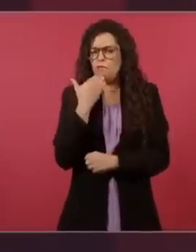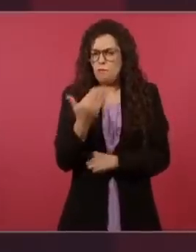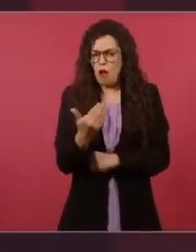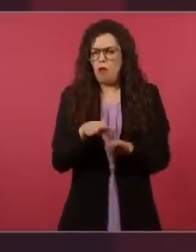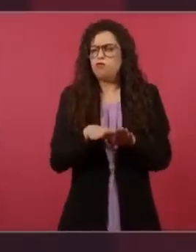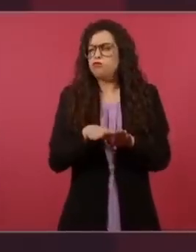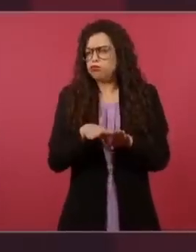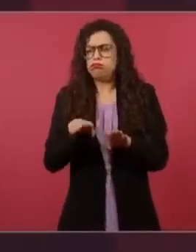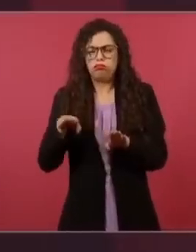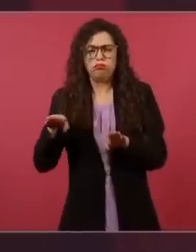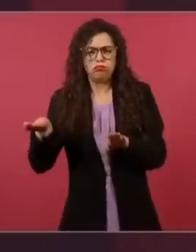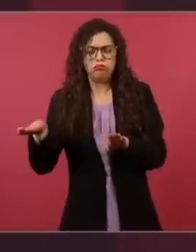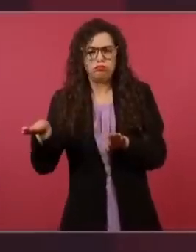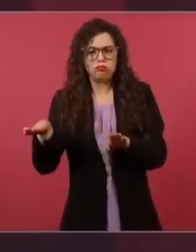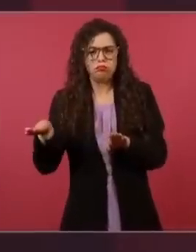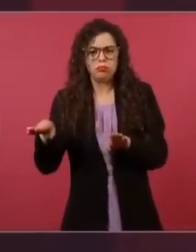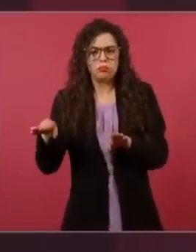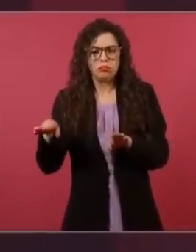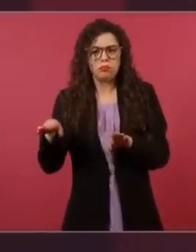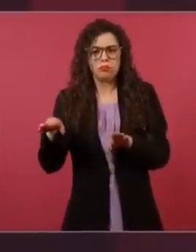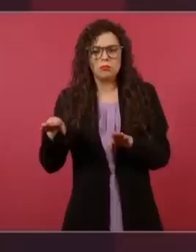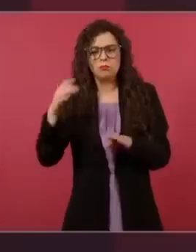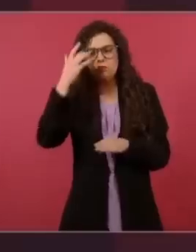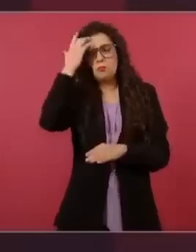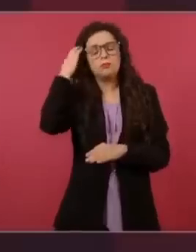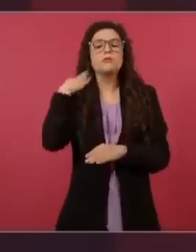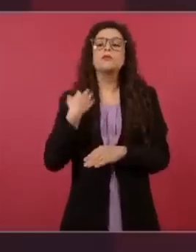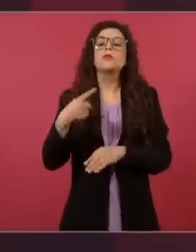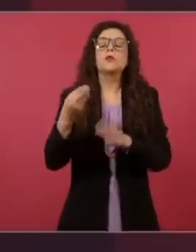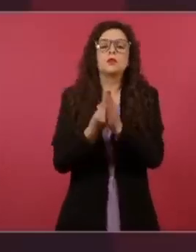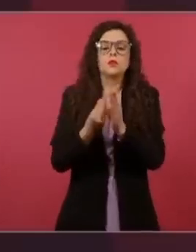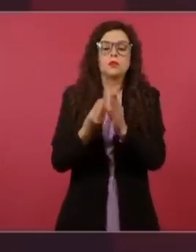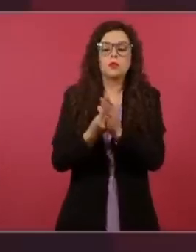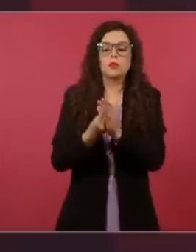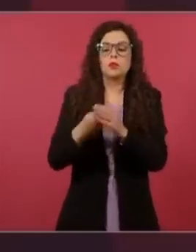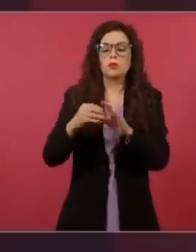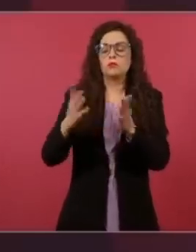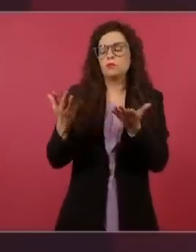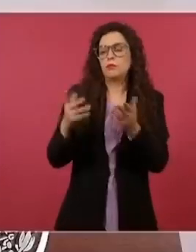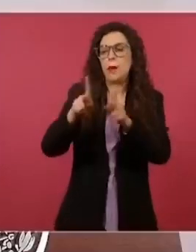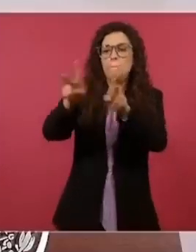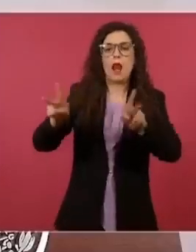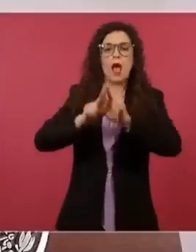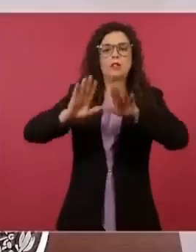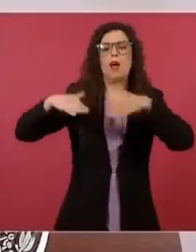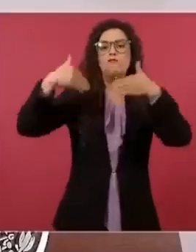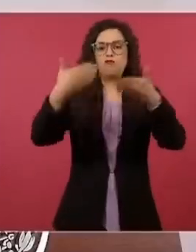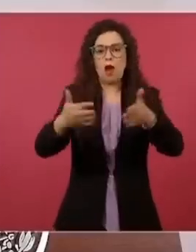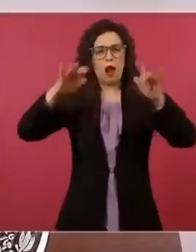y ustedes saben que yo, a ver, en las plazas públicas también hablé ante la gente de lo que significaba